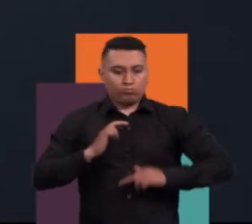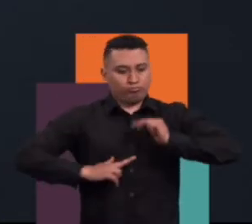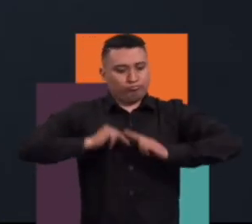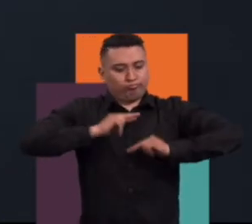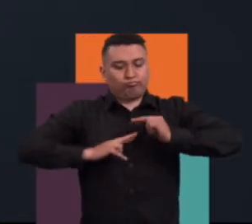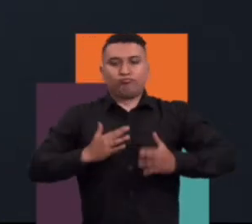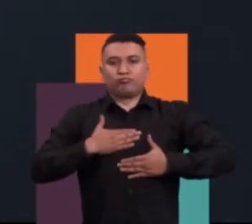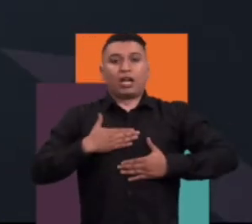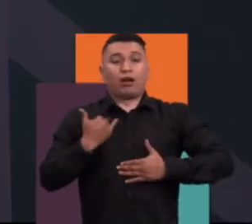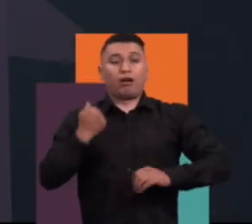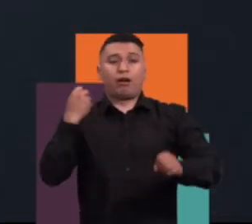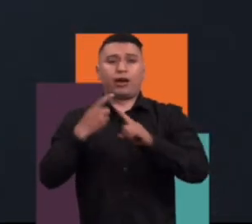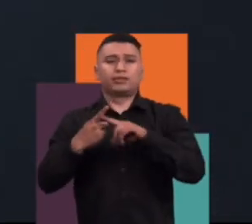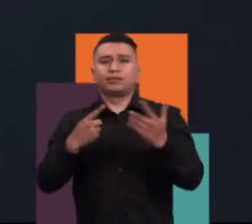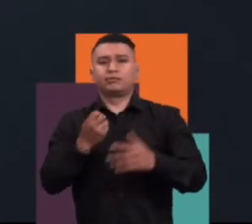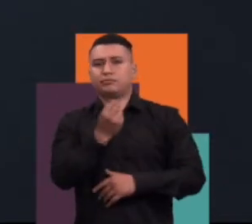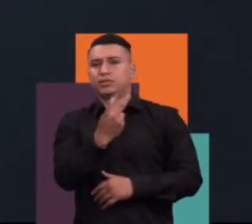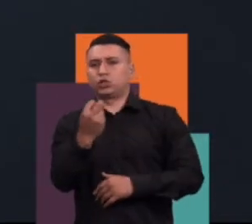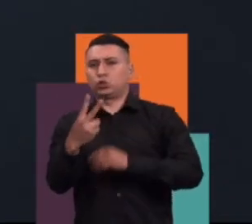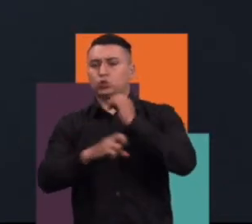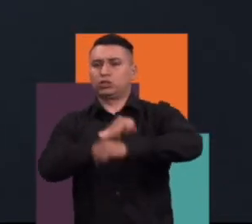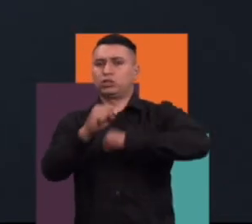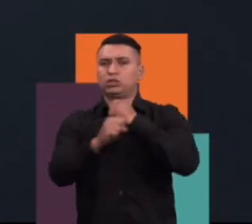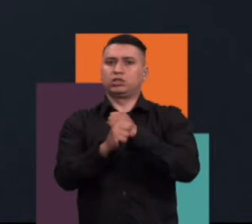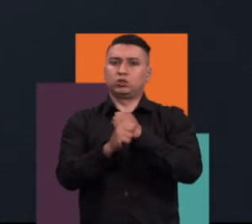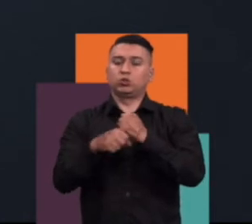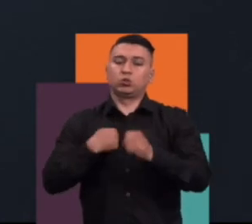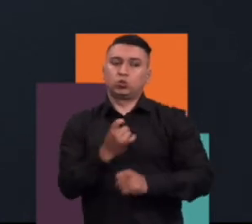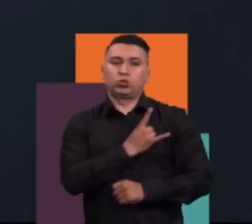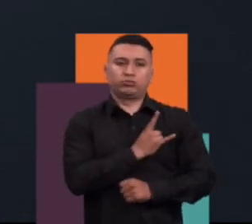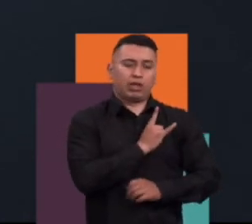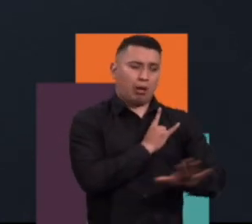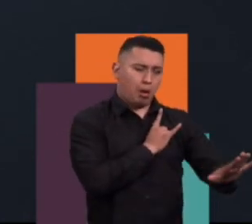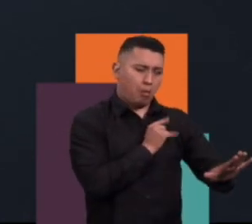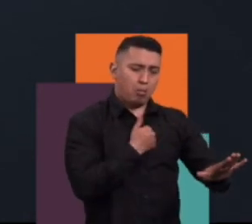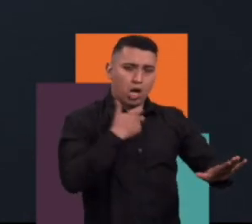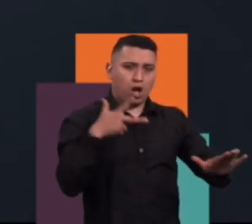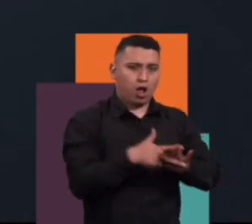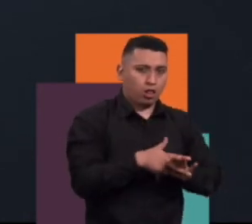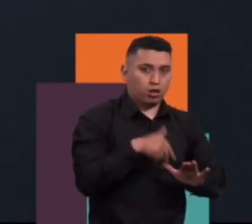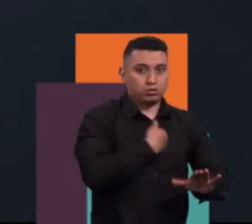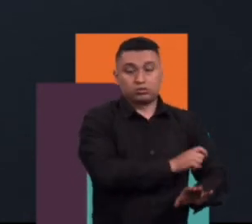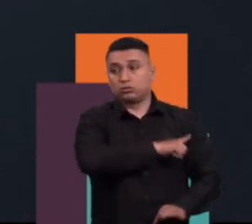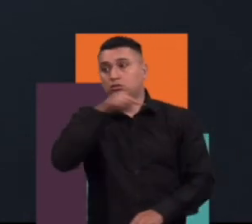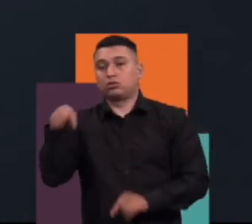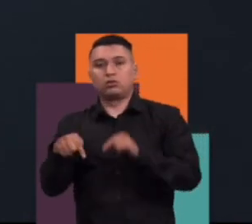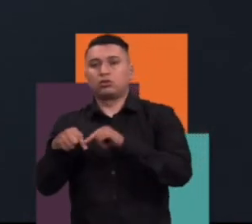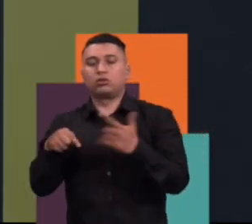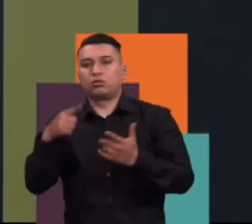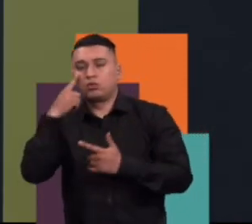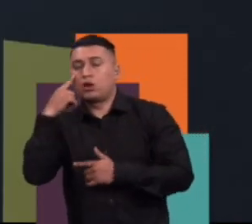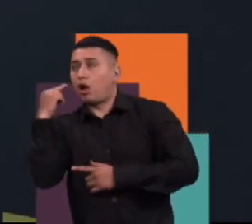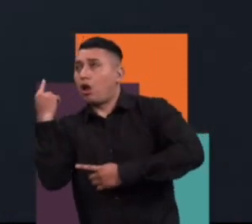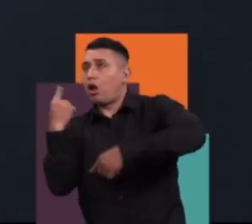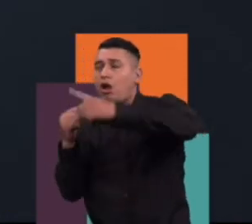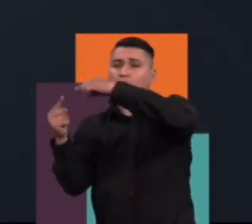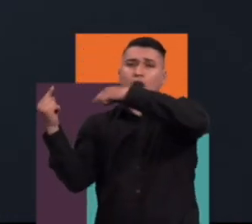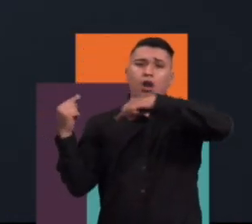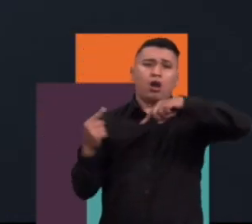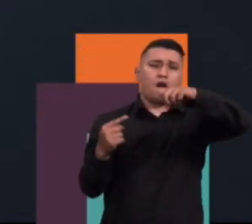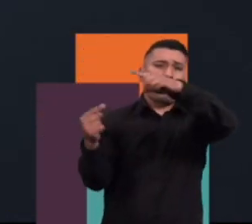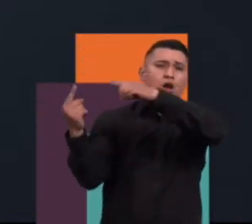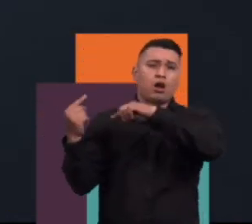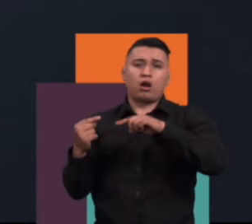puede hacer. Y es que, por allá cuando tenía 22 años, de pronto interrumpí la universidad para irme a hacer un viaje en